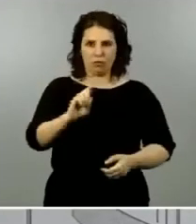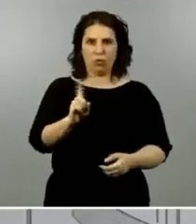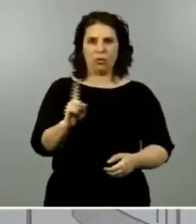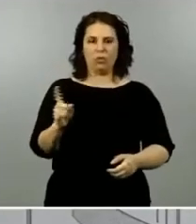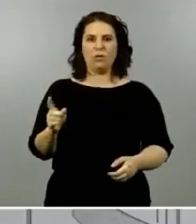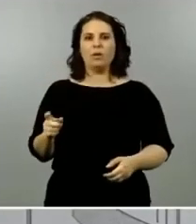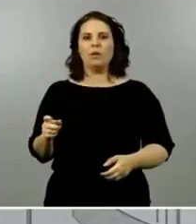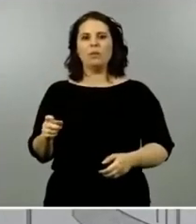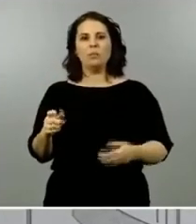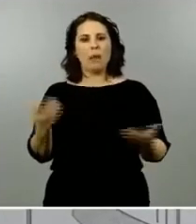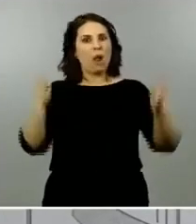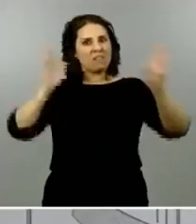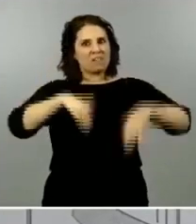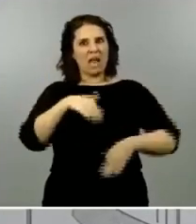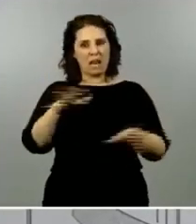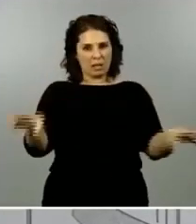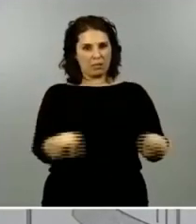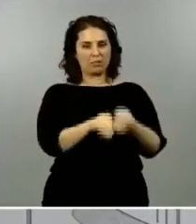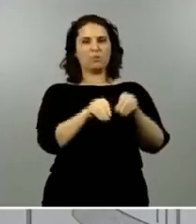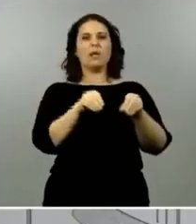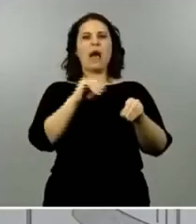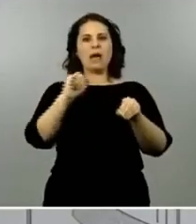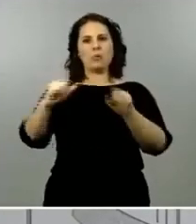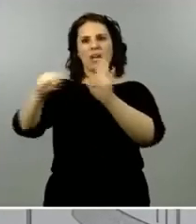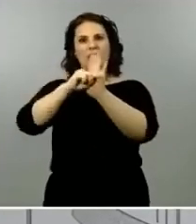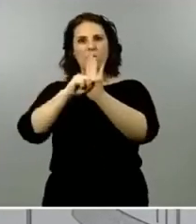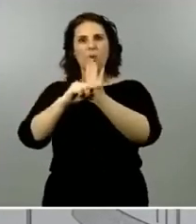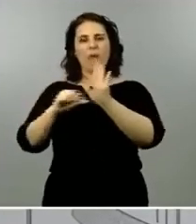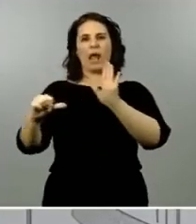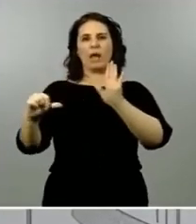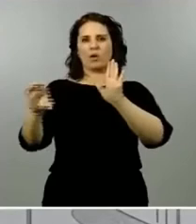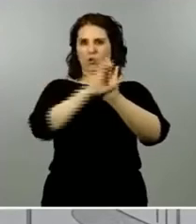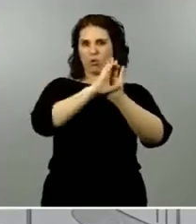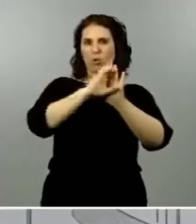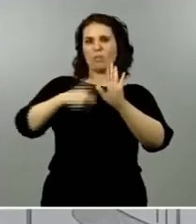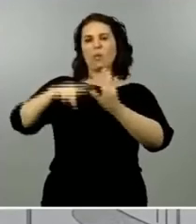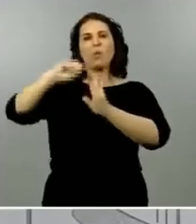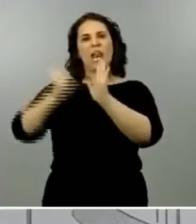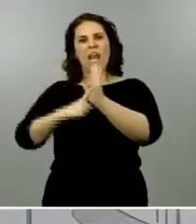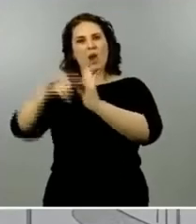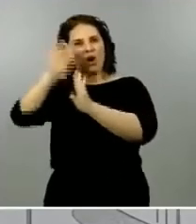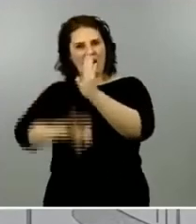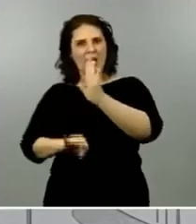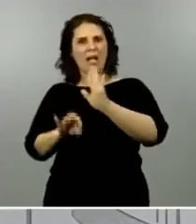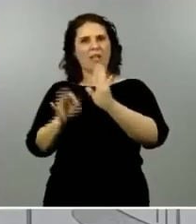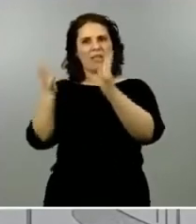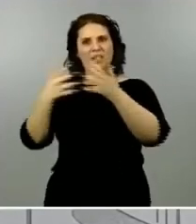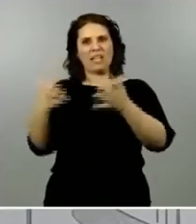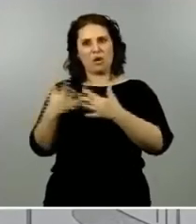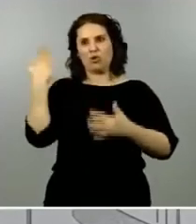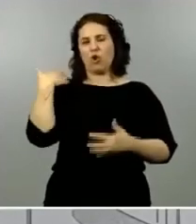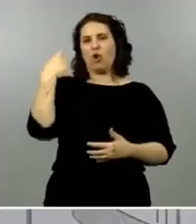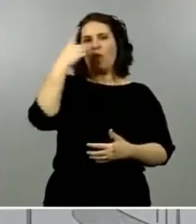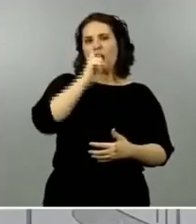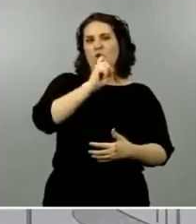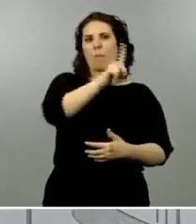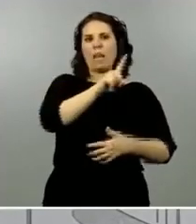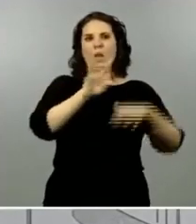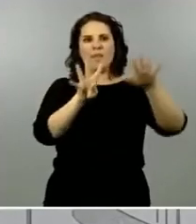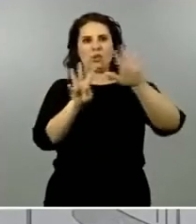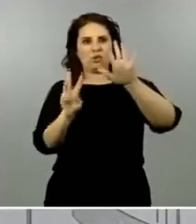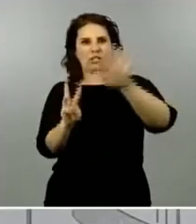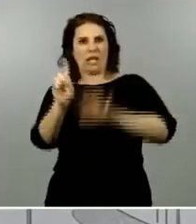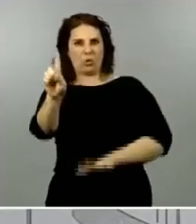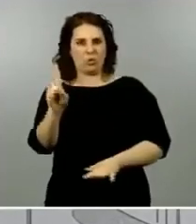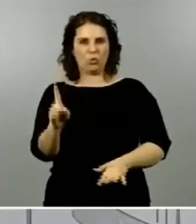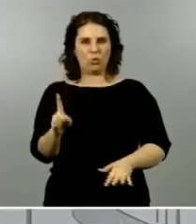lógicamente quedan amparadas por un artículo de nuestra constitución y por una ley orgánica que lo desarrolla de 1981 y solamente el